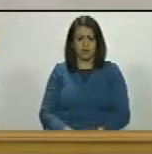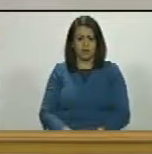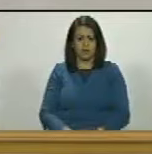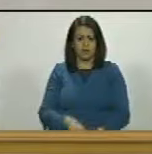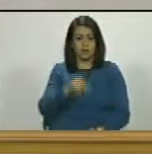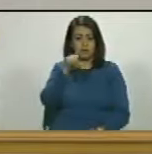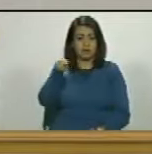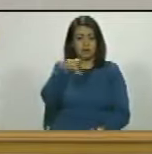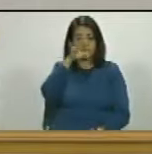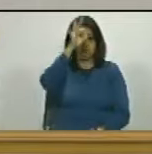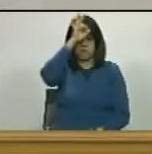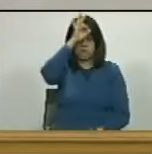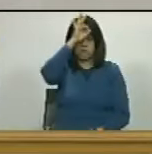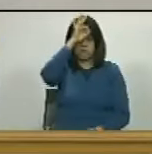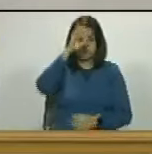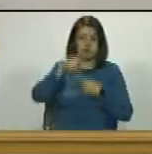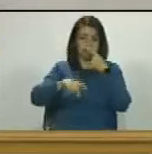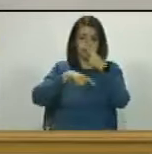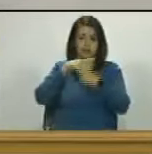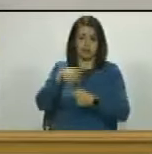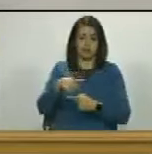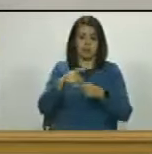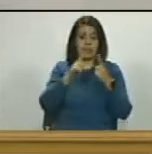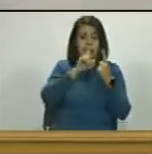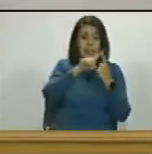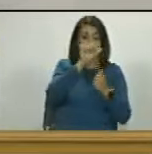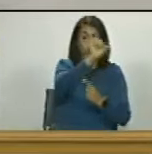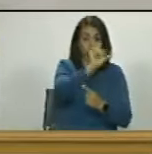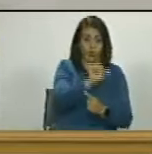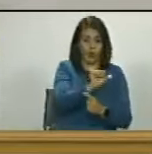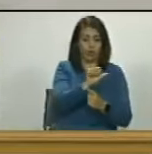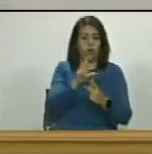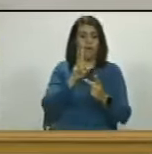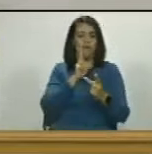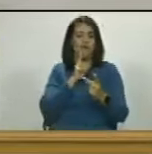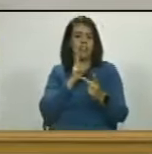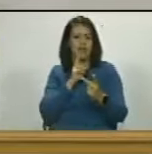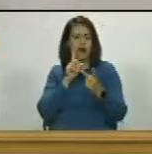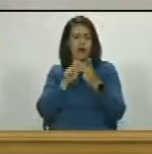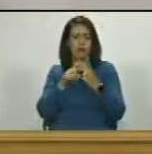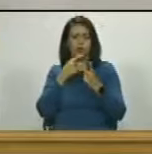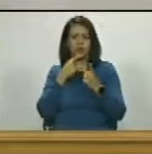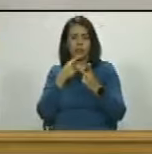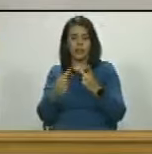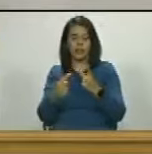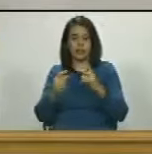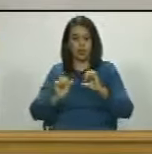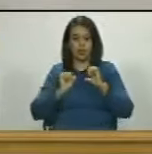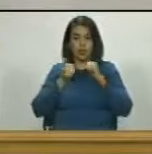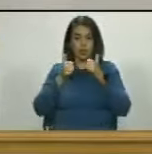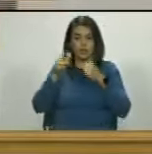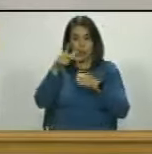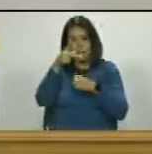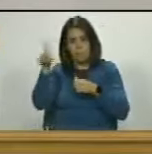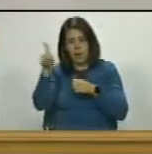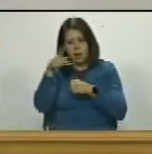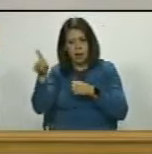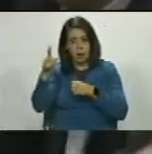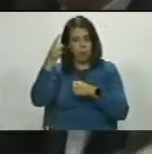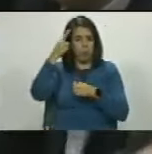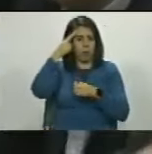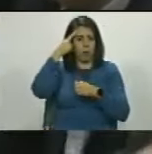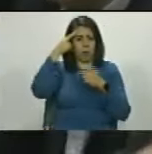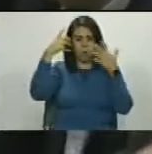si no sabe que después del sujeto viene el verbo y el verbo señala el inicio del predicado no lo sabe